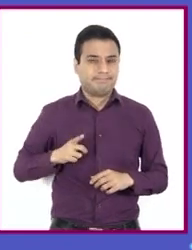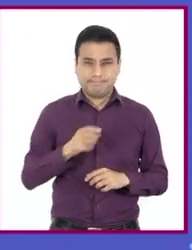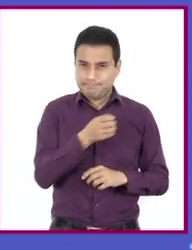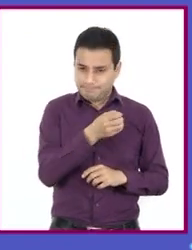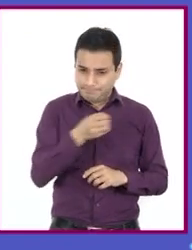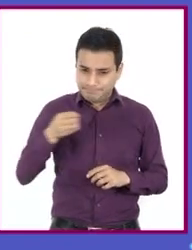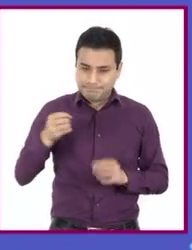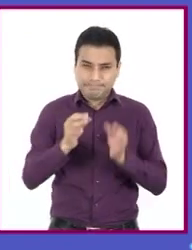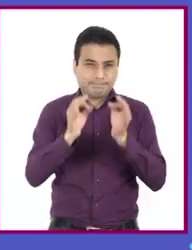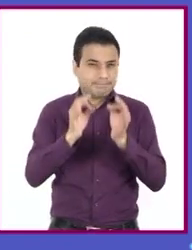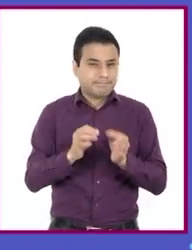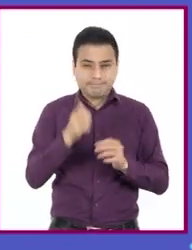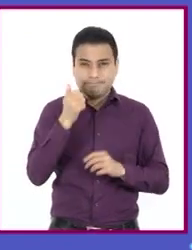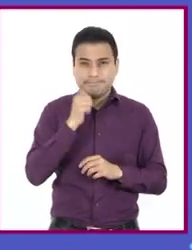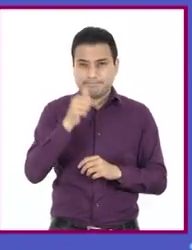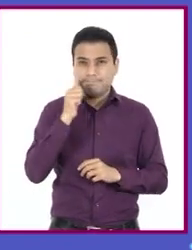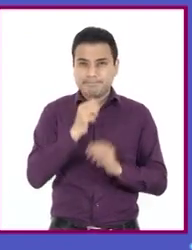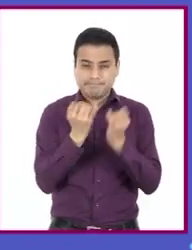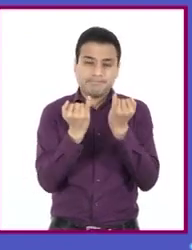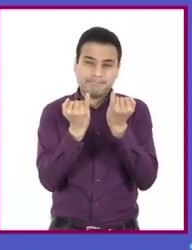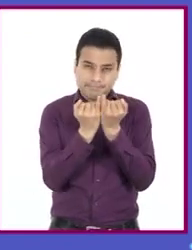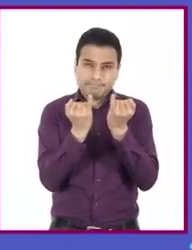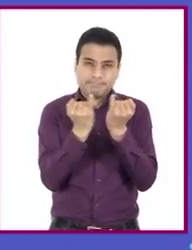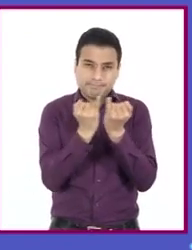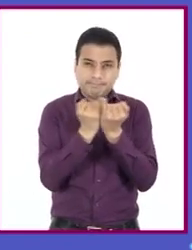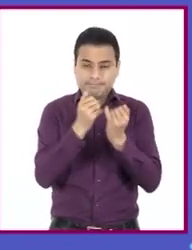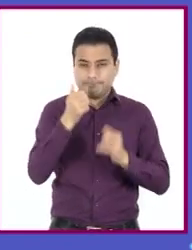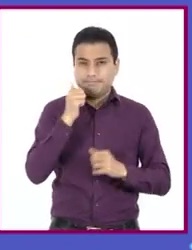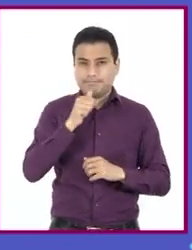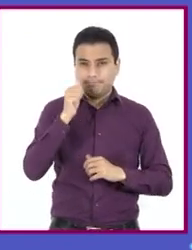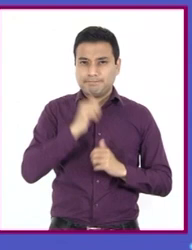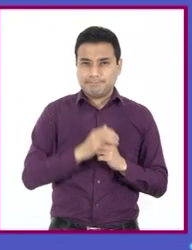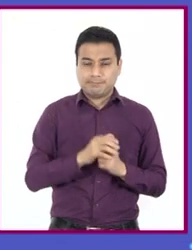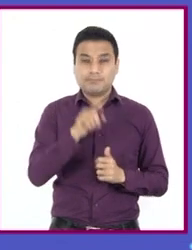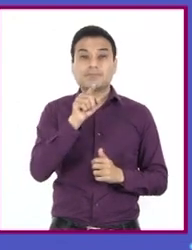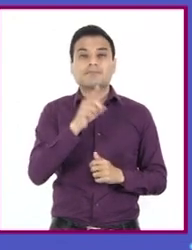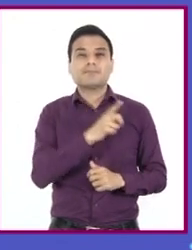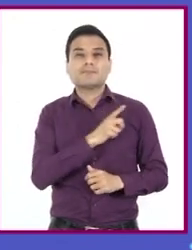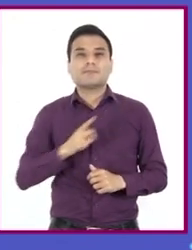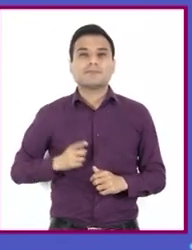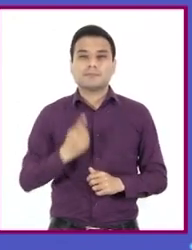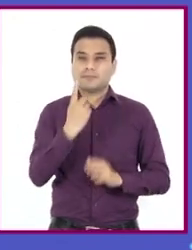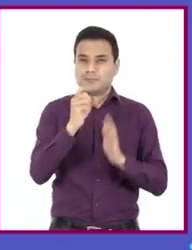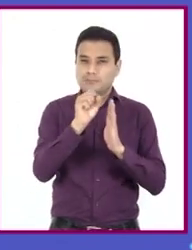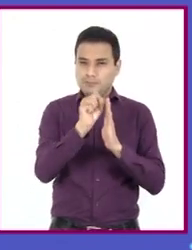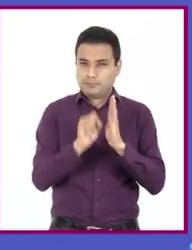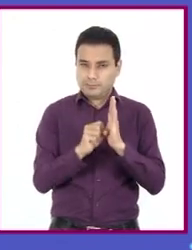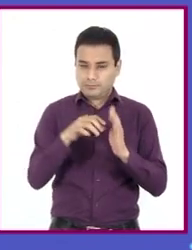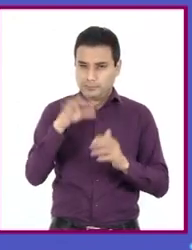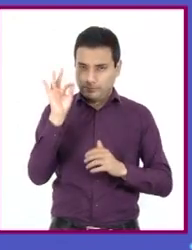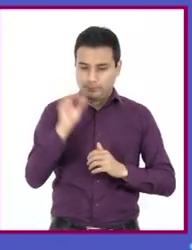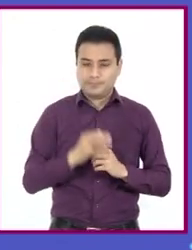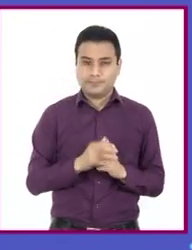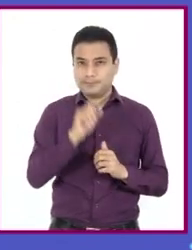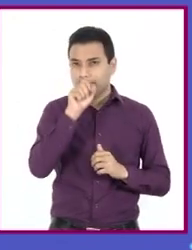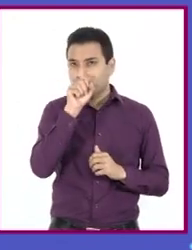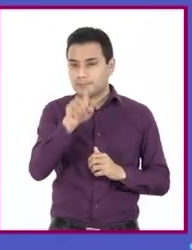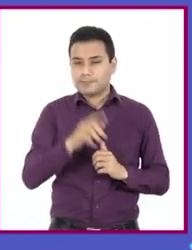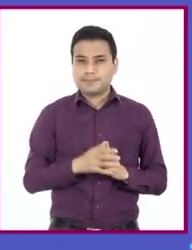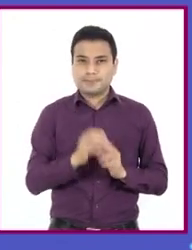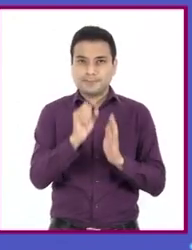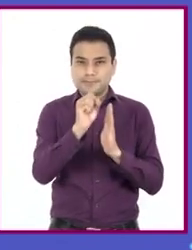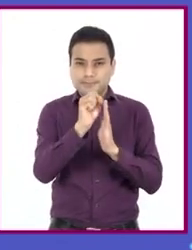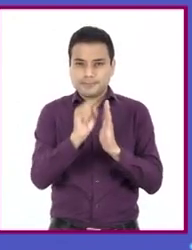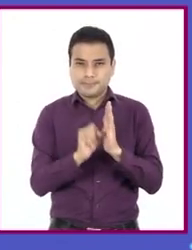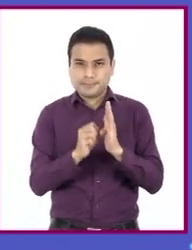citar. Es decir, no se vale emplear diferentes sistemas para plantear las referencias. B. Conocer las particularidades de los sistemas